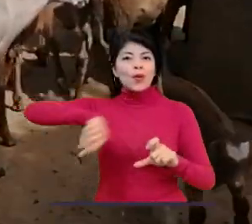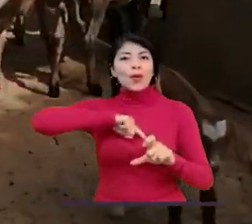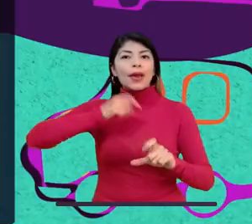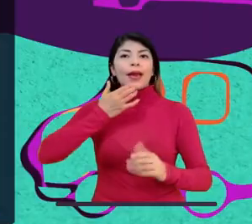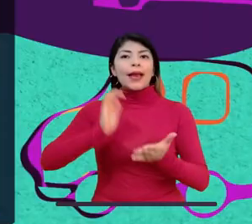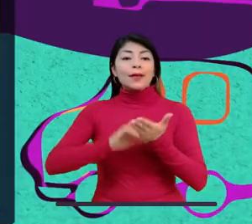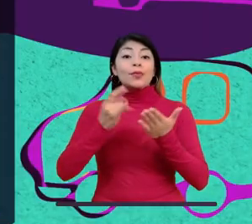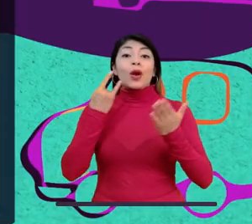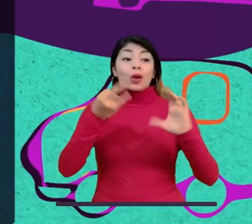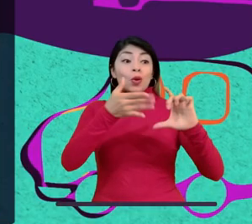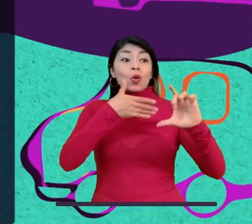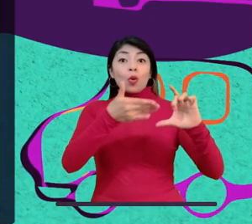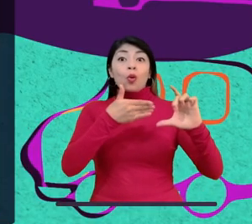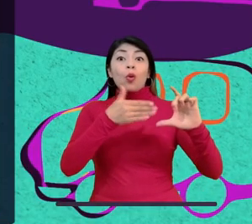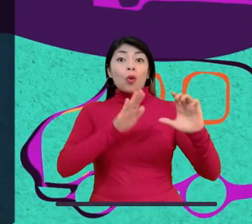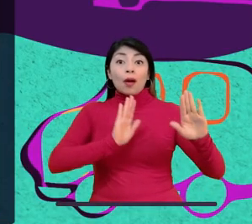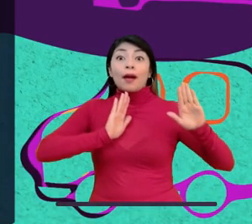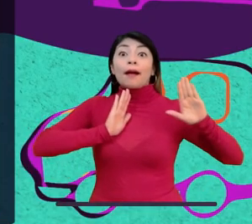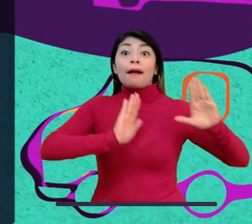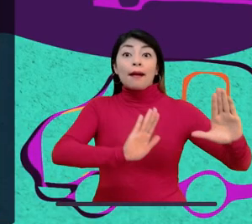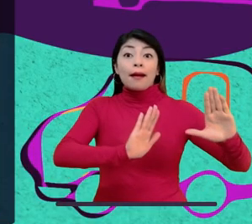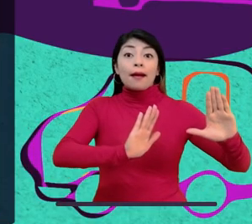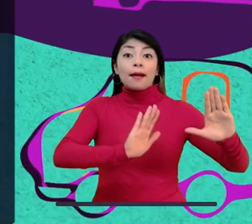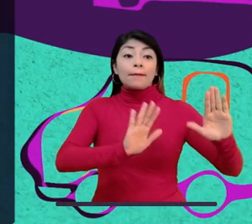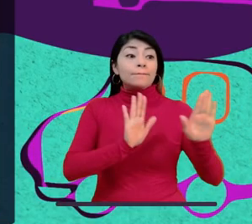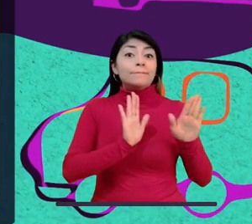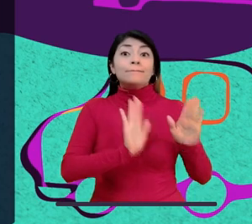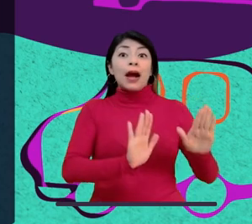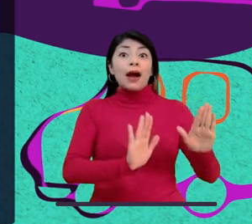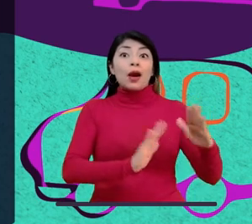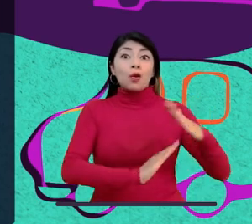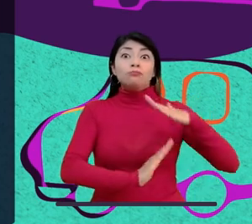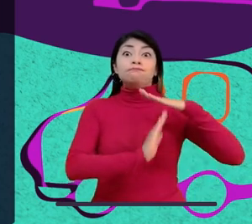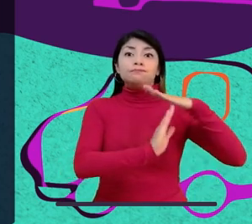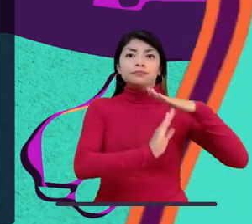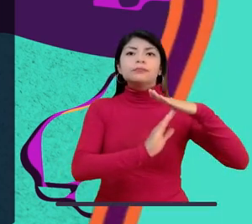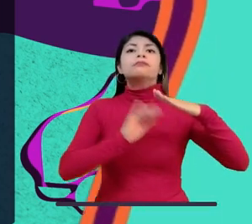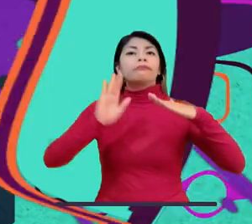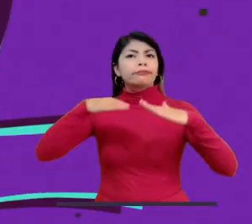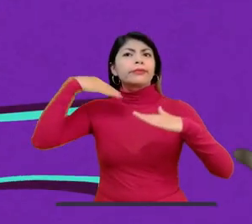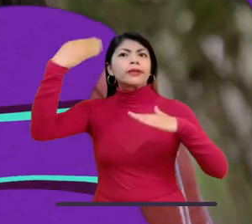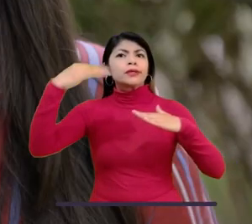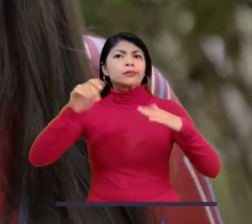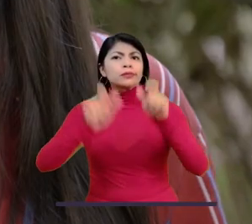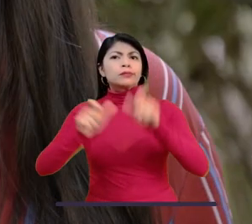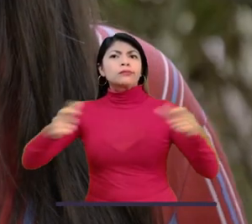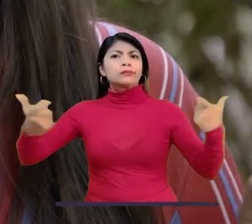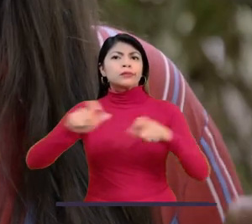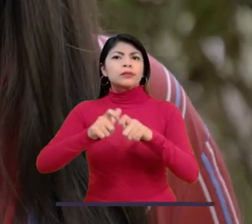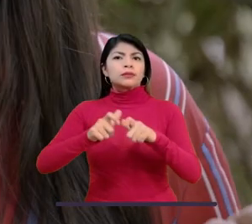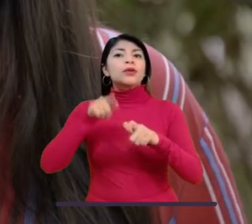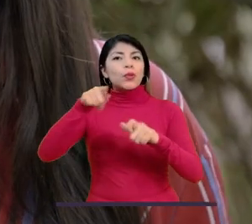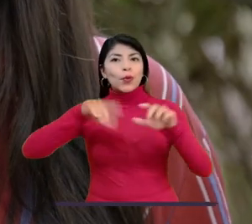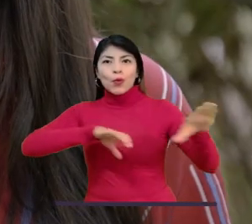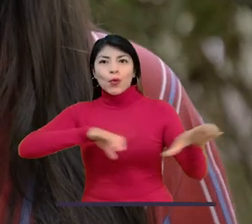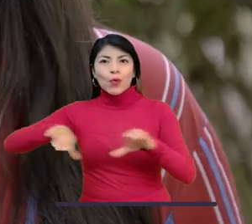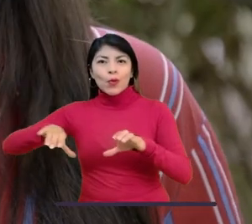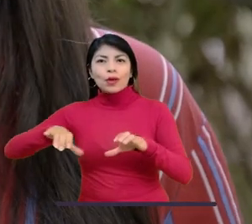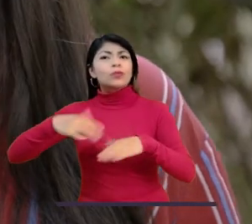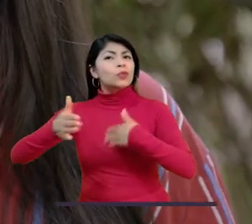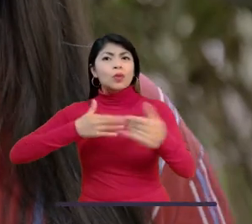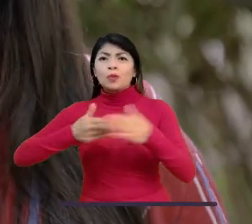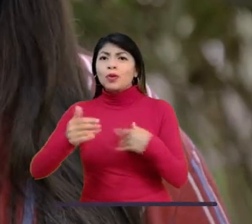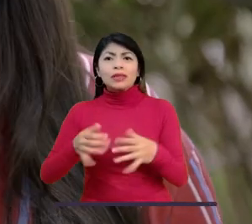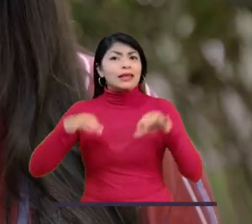maneras. Si no logramos detener el cambio climático, puede ser que los humanos no existan. Recuerden que cada acción cuenta